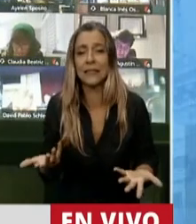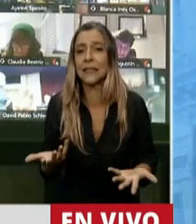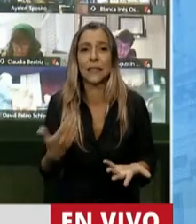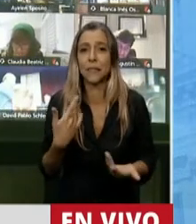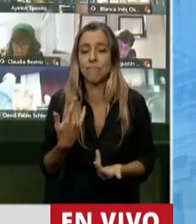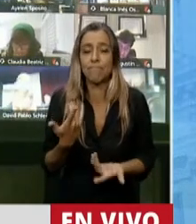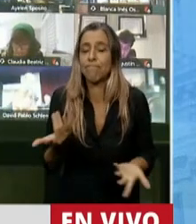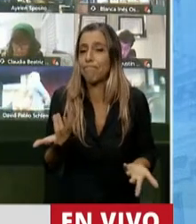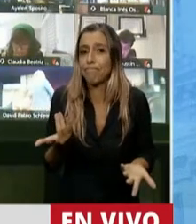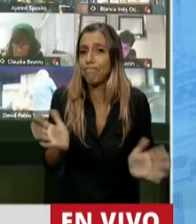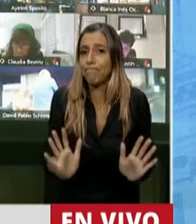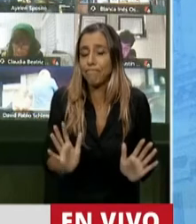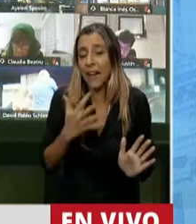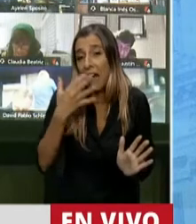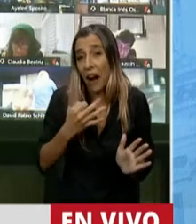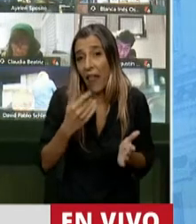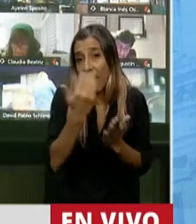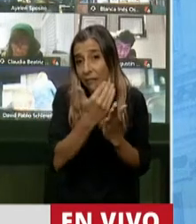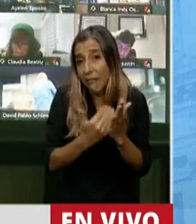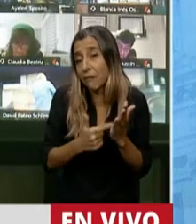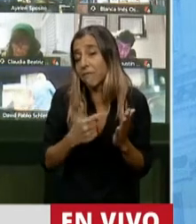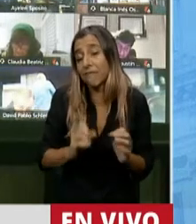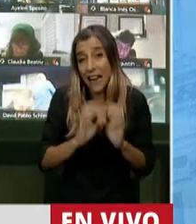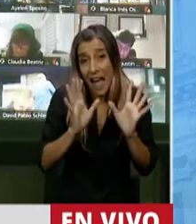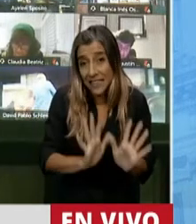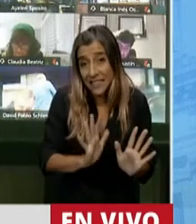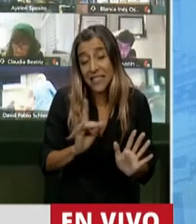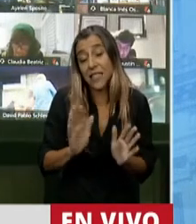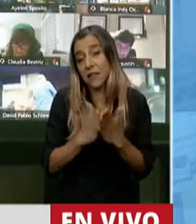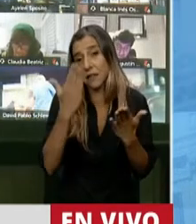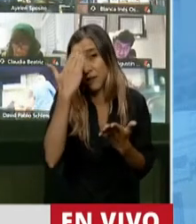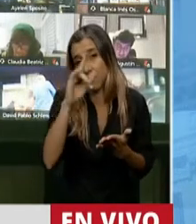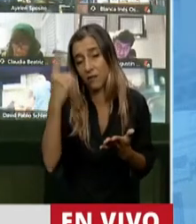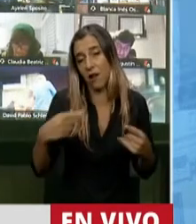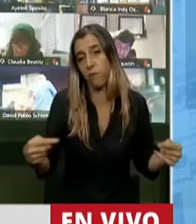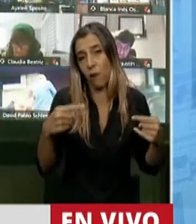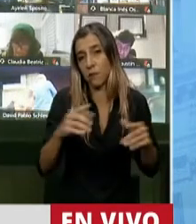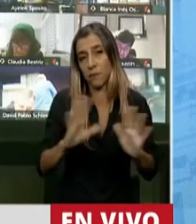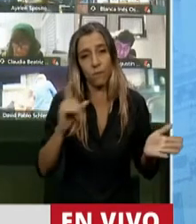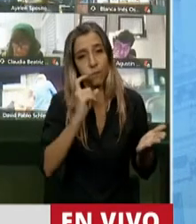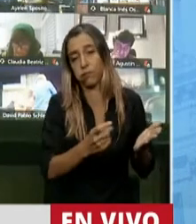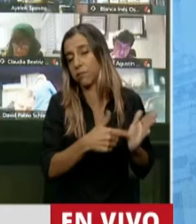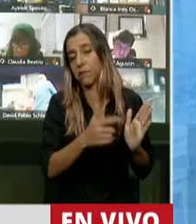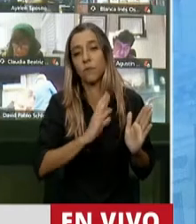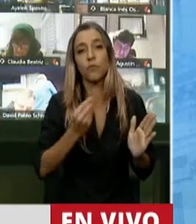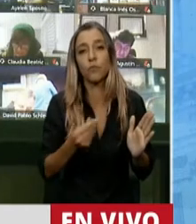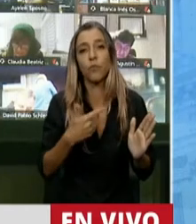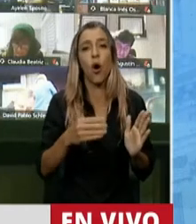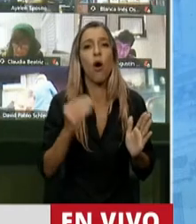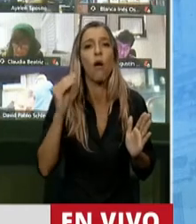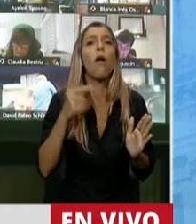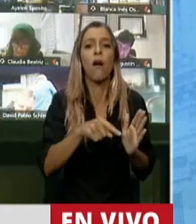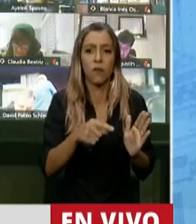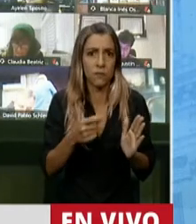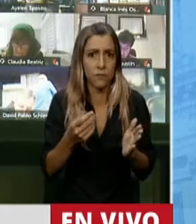Claramente en estas condiciones además es inconstitucional porque avanza sobre los bienes y sobre la renta y